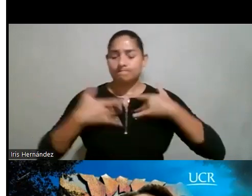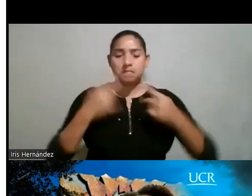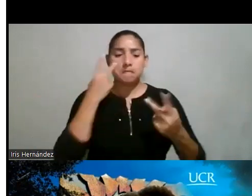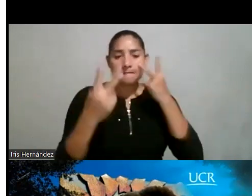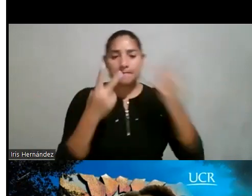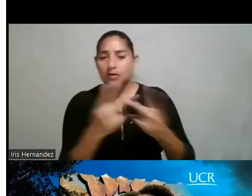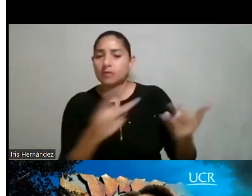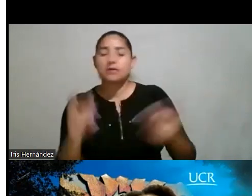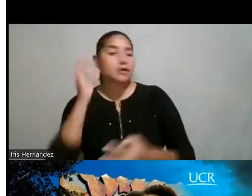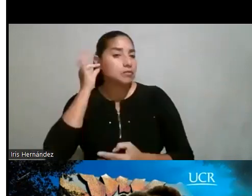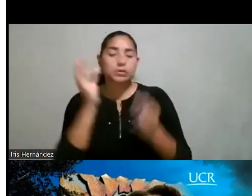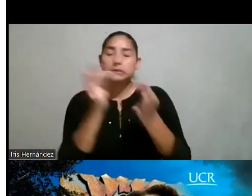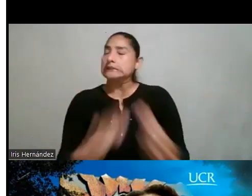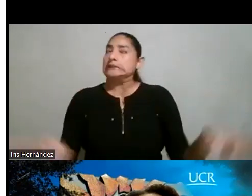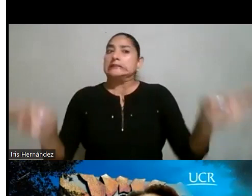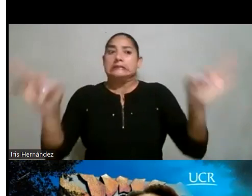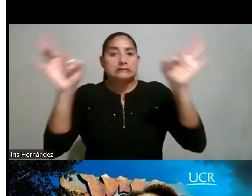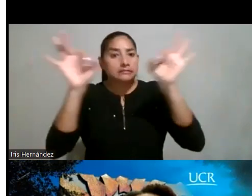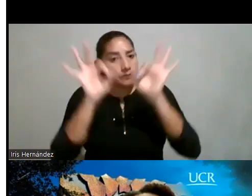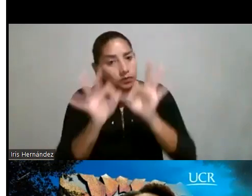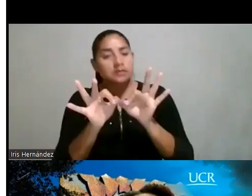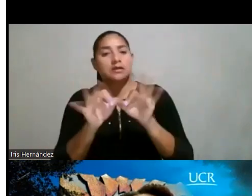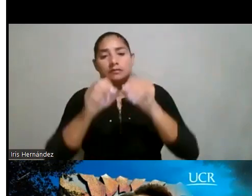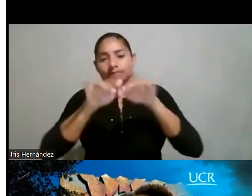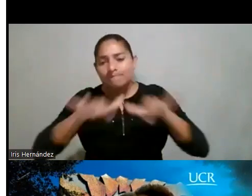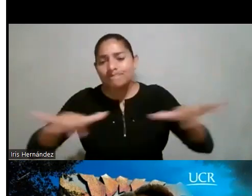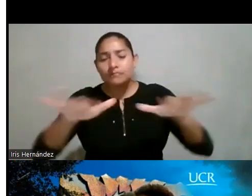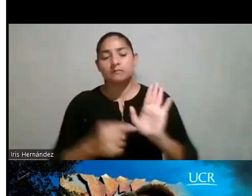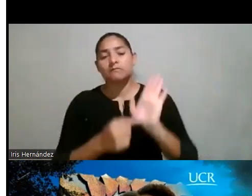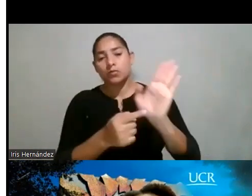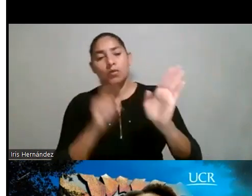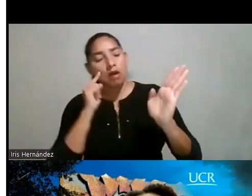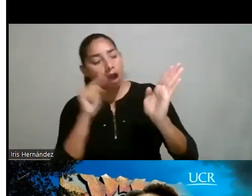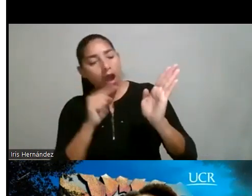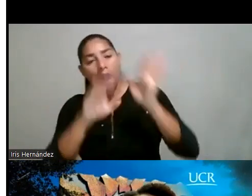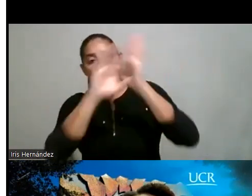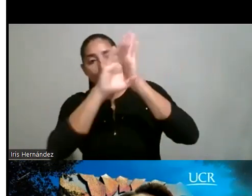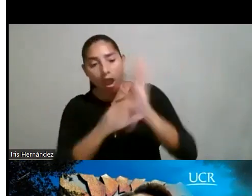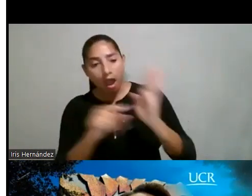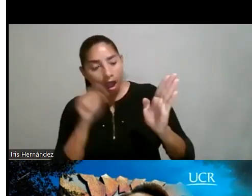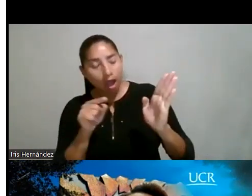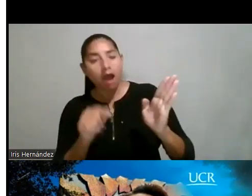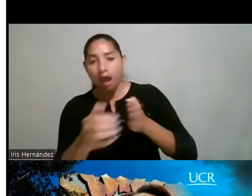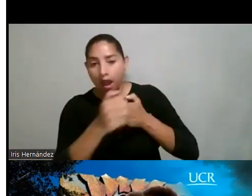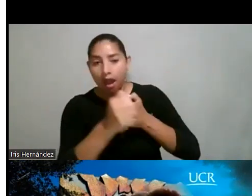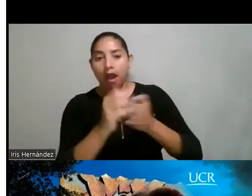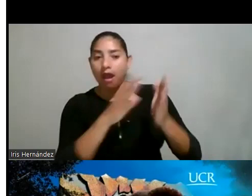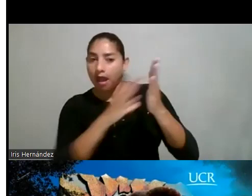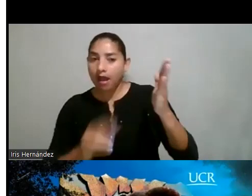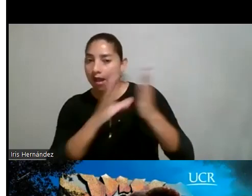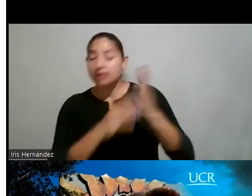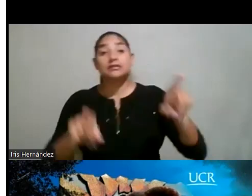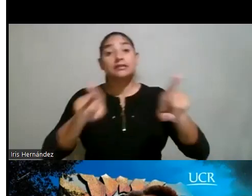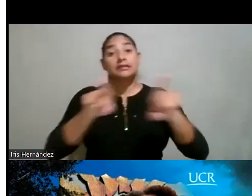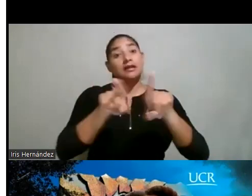mujeres son claves. Esto es muy importante, generar esos modelos a seguir, ¿verdad? Es muy importante. Y también